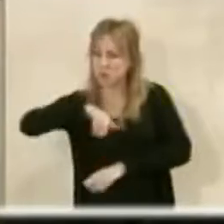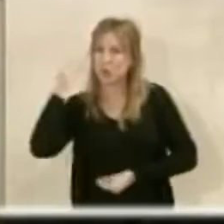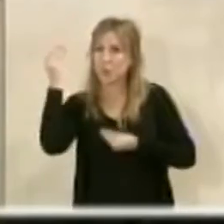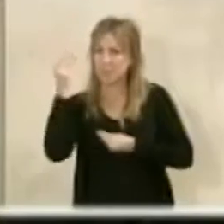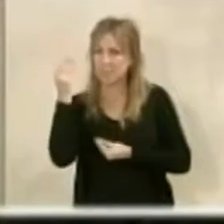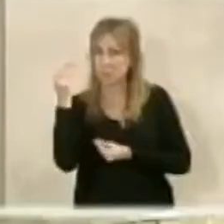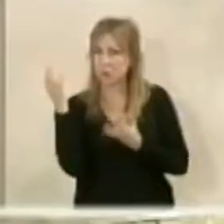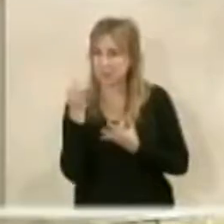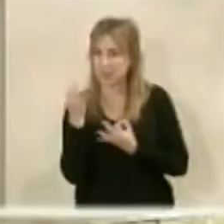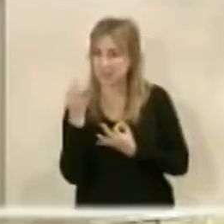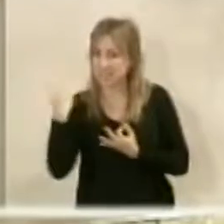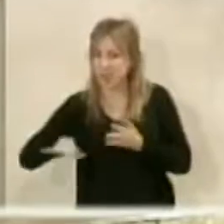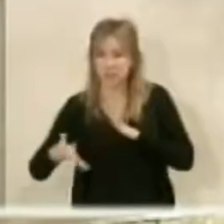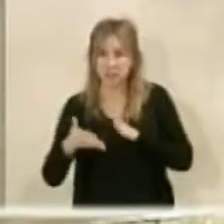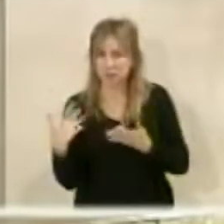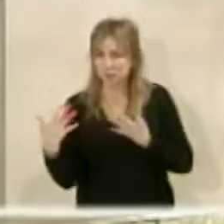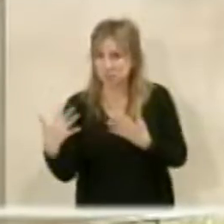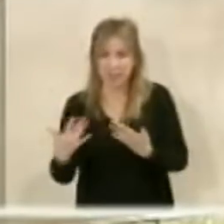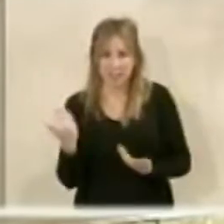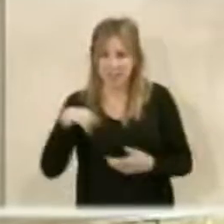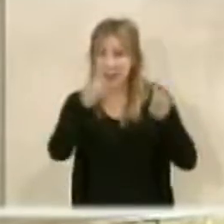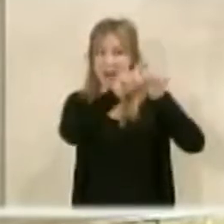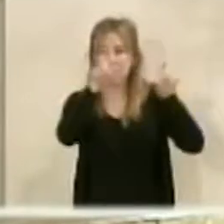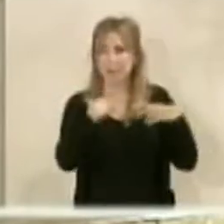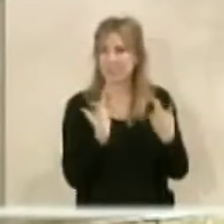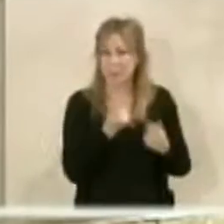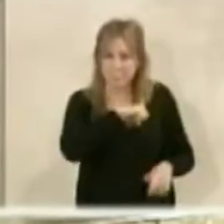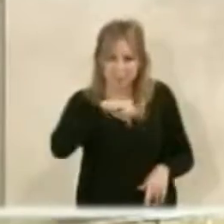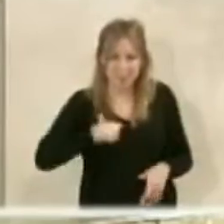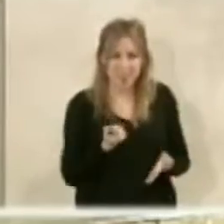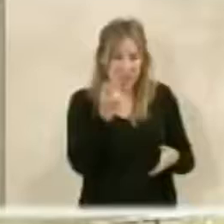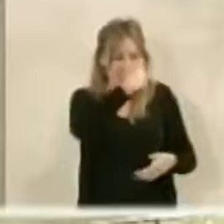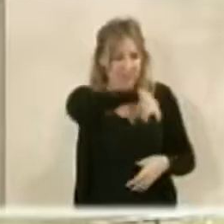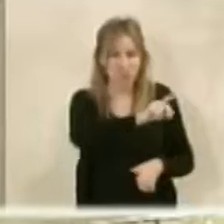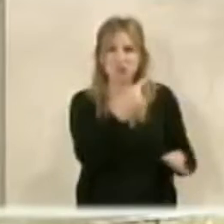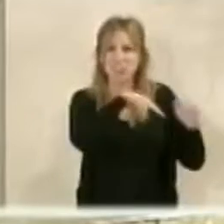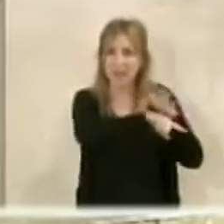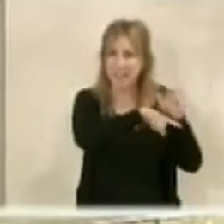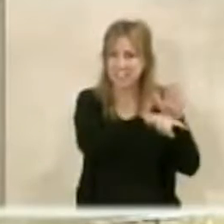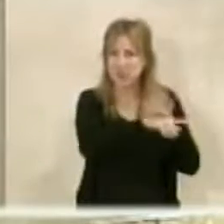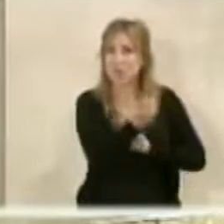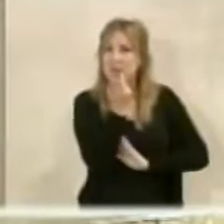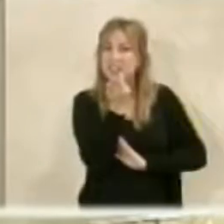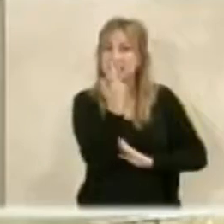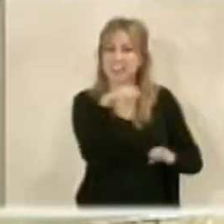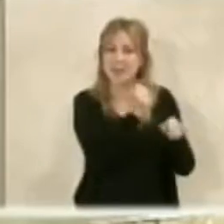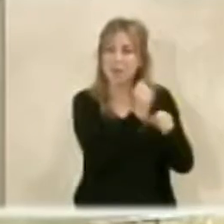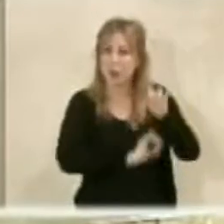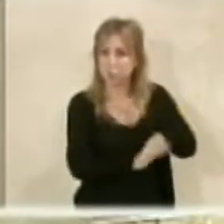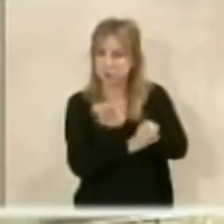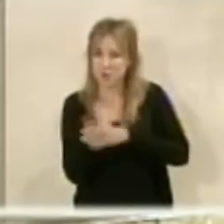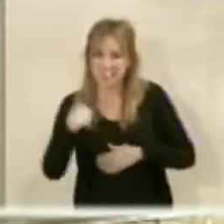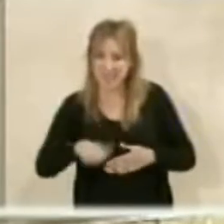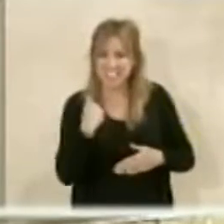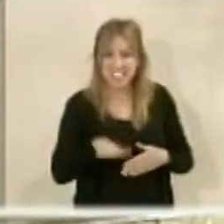que hay que agilizar que las empresas privadas gestionen esa cantidad de cientos de puestos de trabajo cuanto